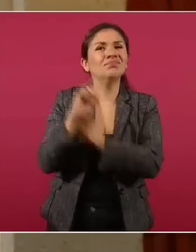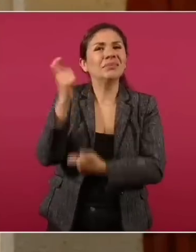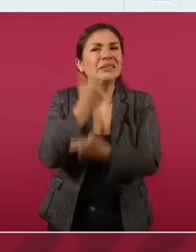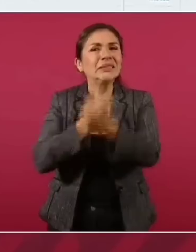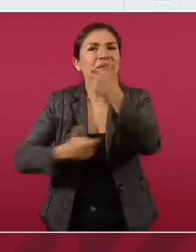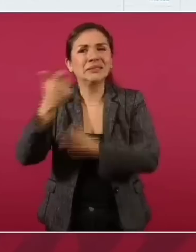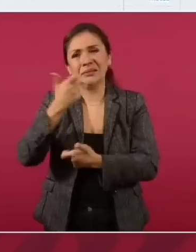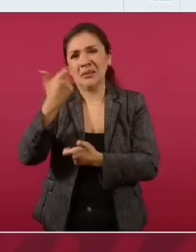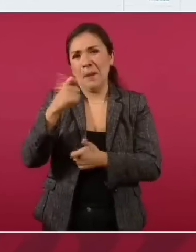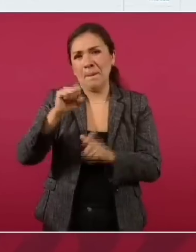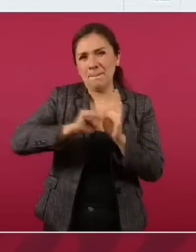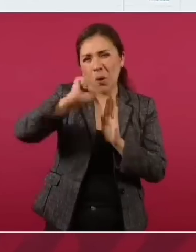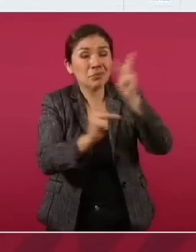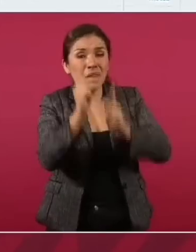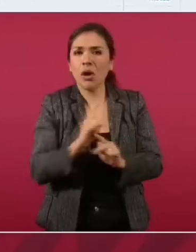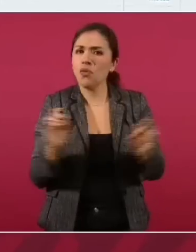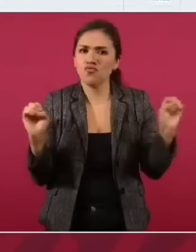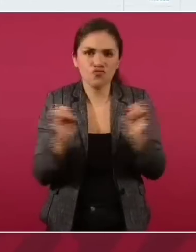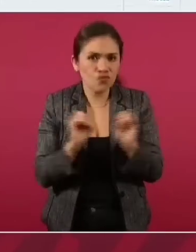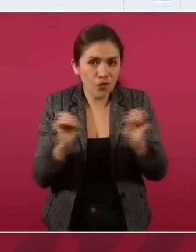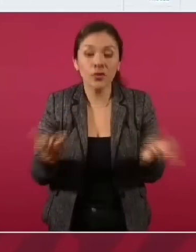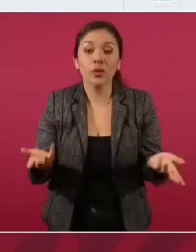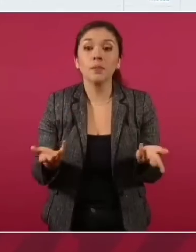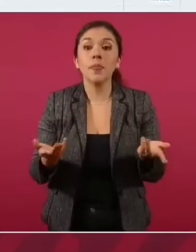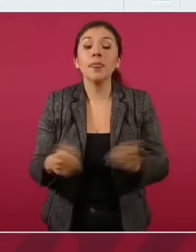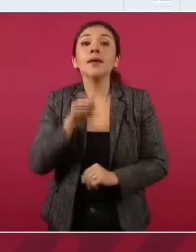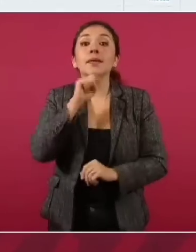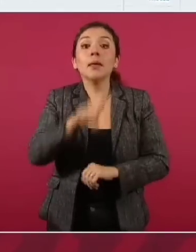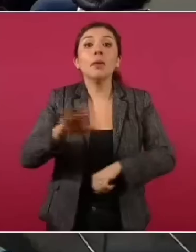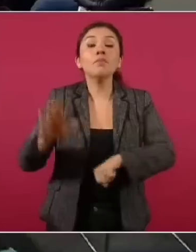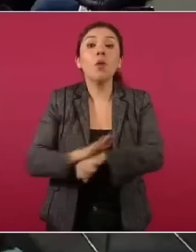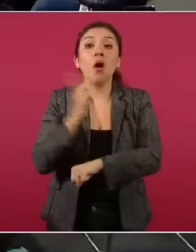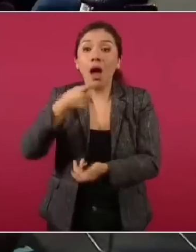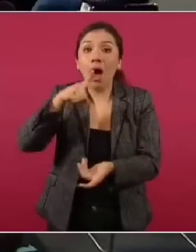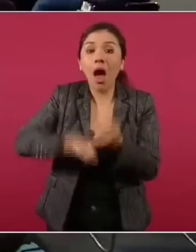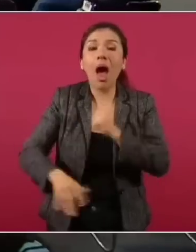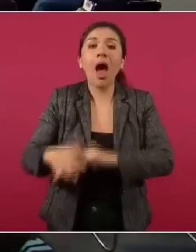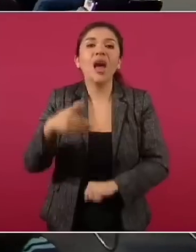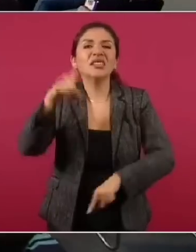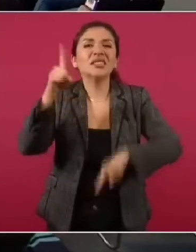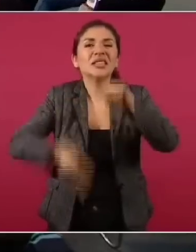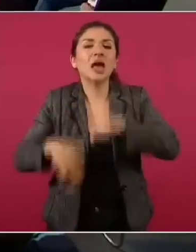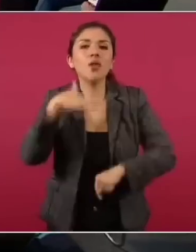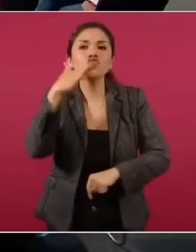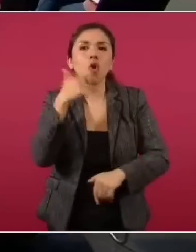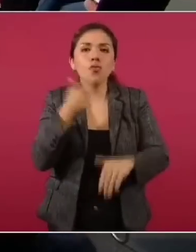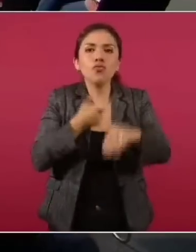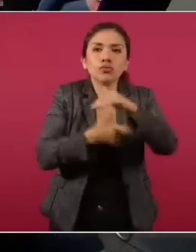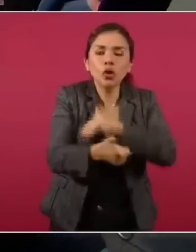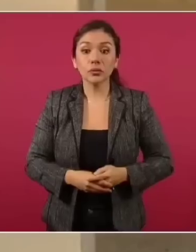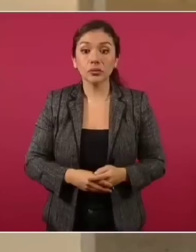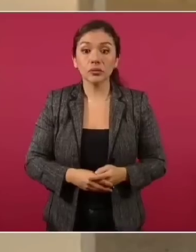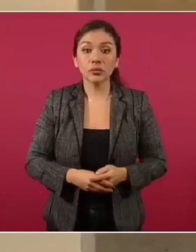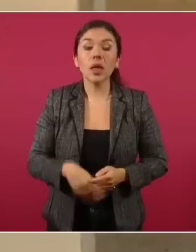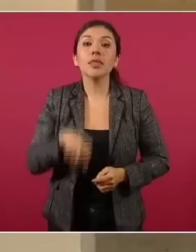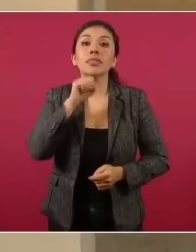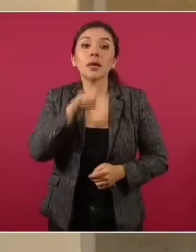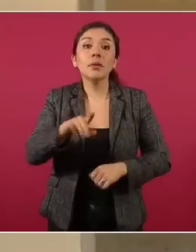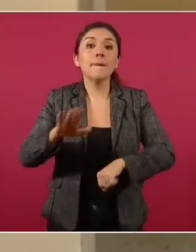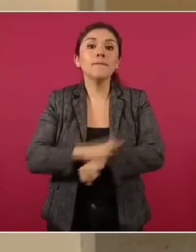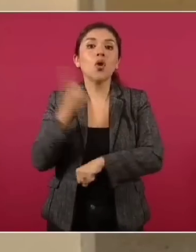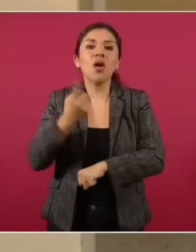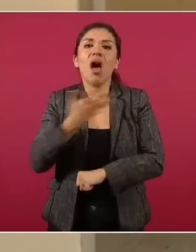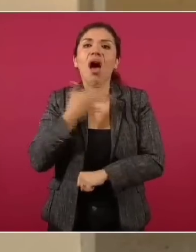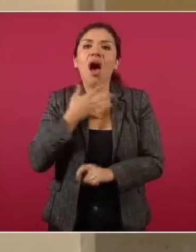Con inflacionaria. Se debe a que no hay corrupción, se debe a la austeridad, se debe a la